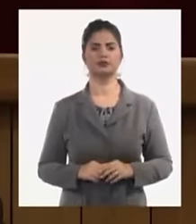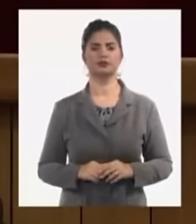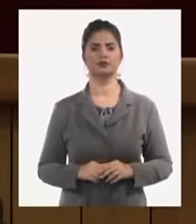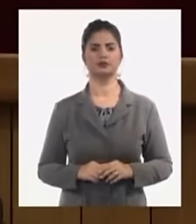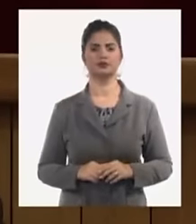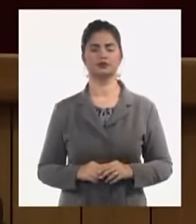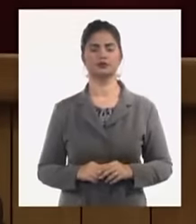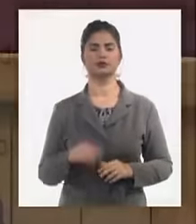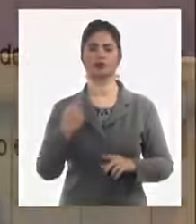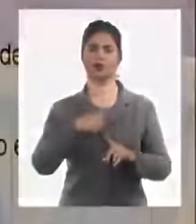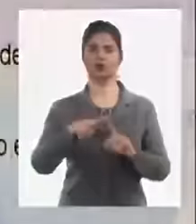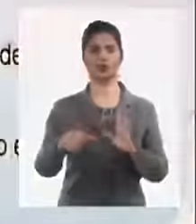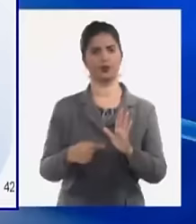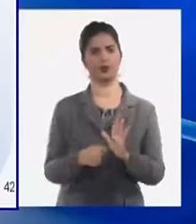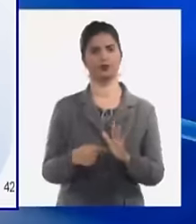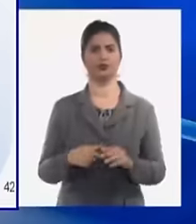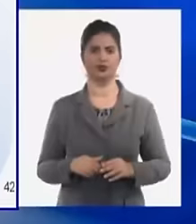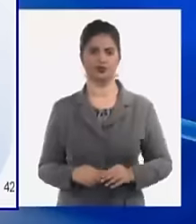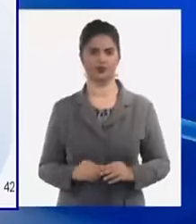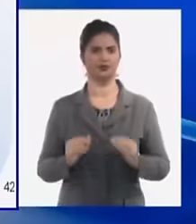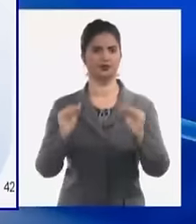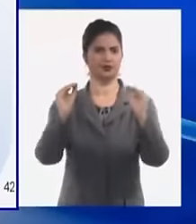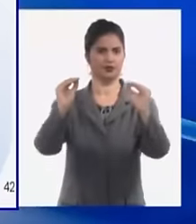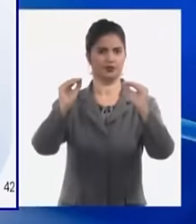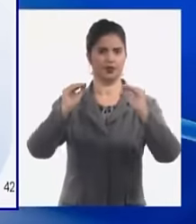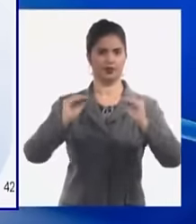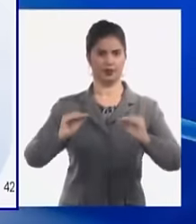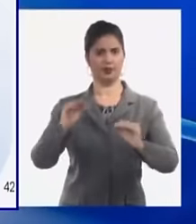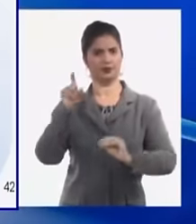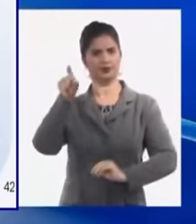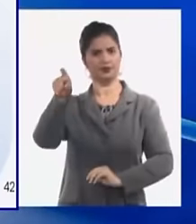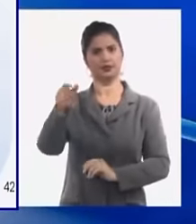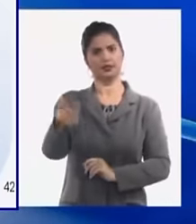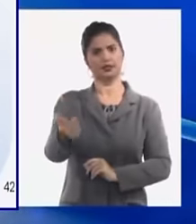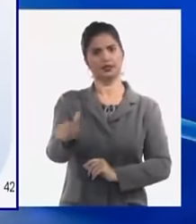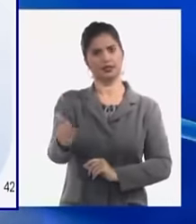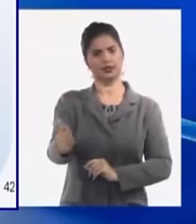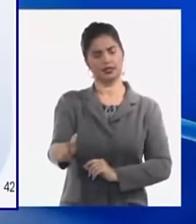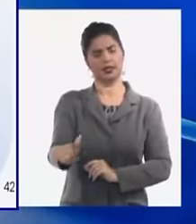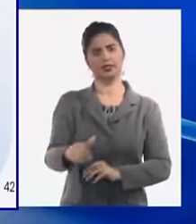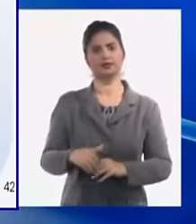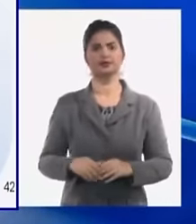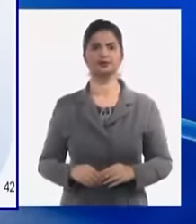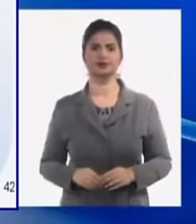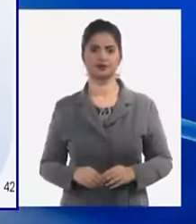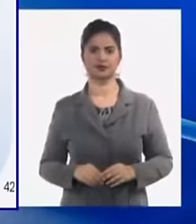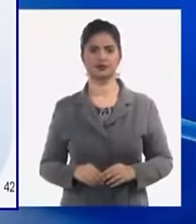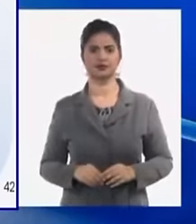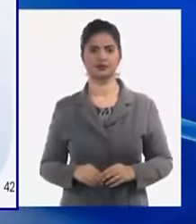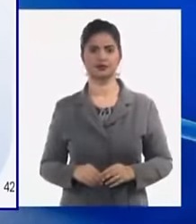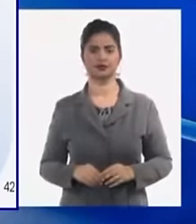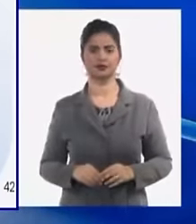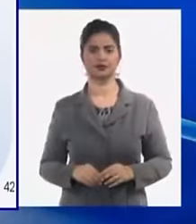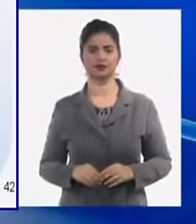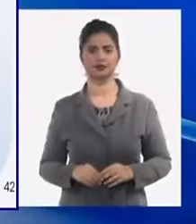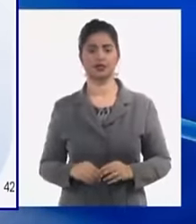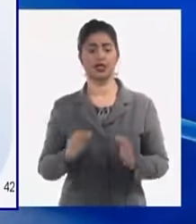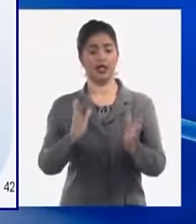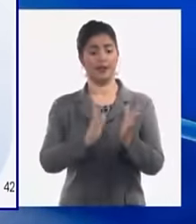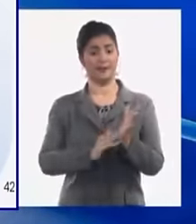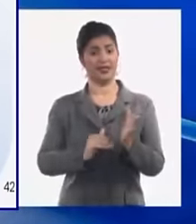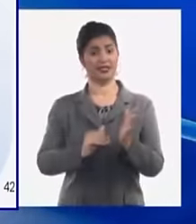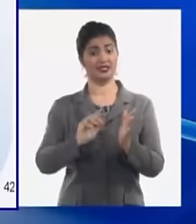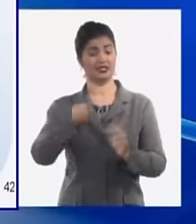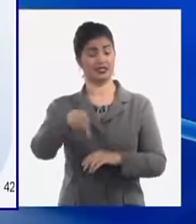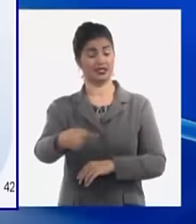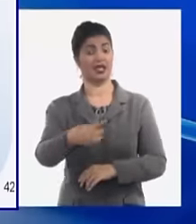crear que esto si ya lo vimos lo discutimos y lo aprobamos se va a crear que ahora en enero el